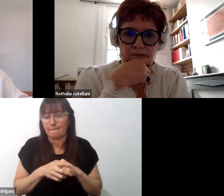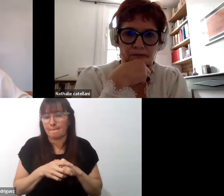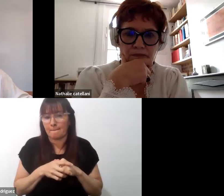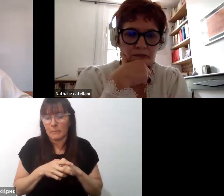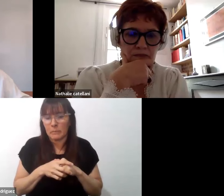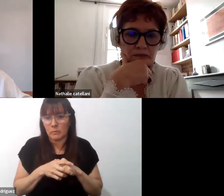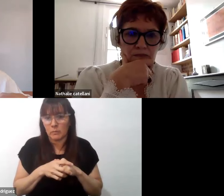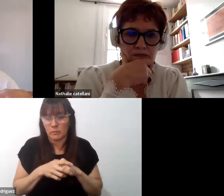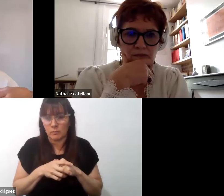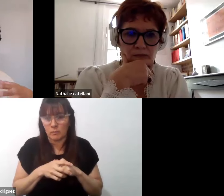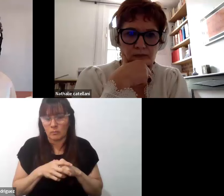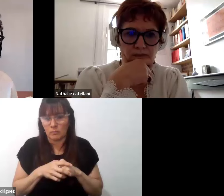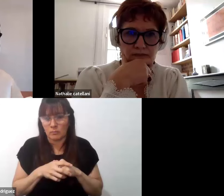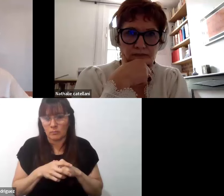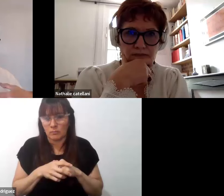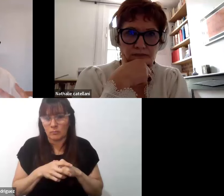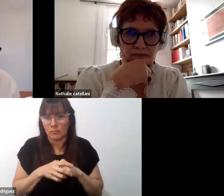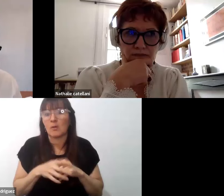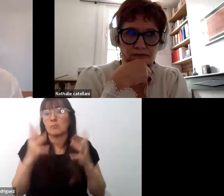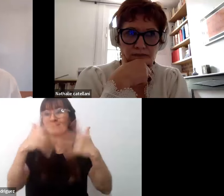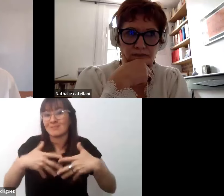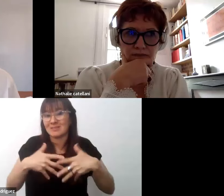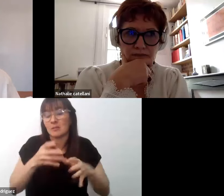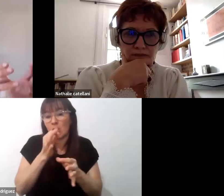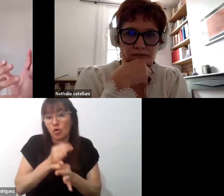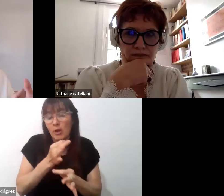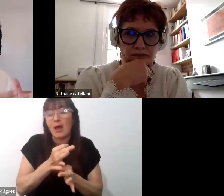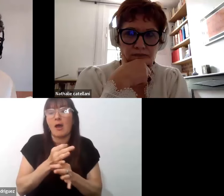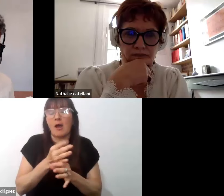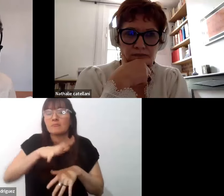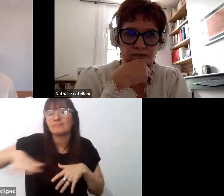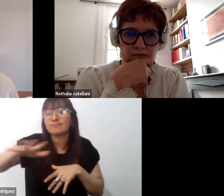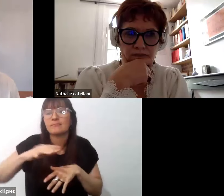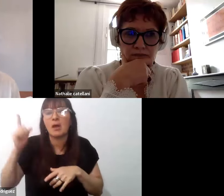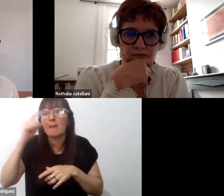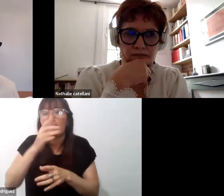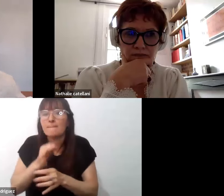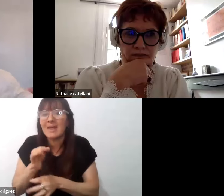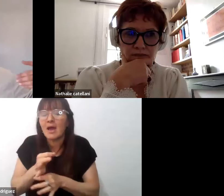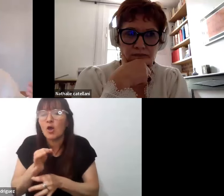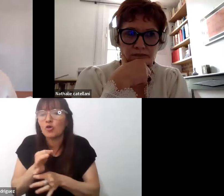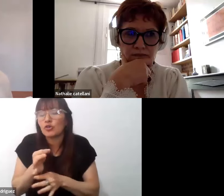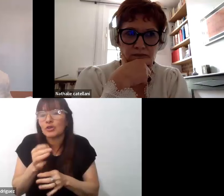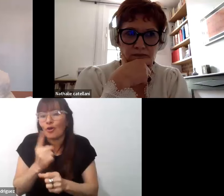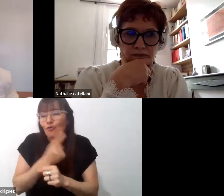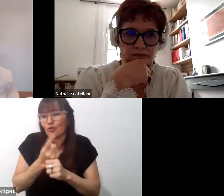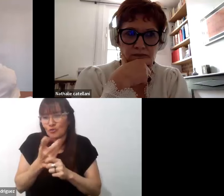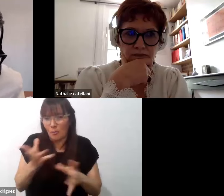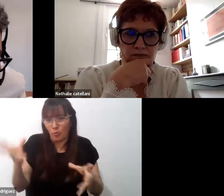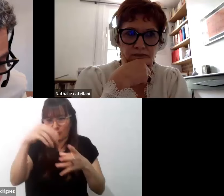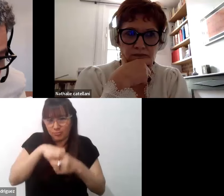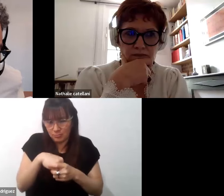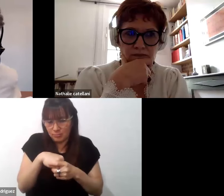dentro de el sistema escolar, en el campo pedagógico, más allá de toda la contribución que